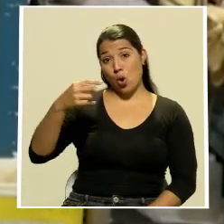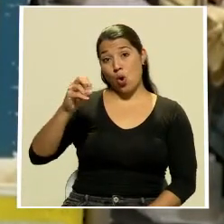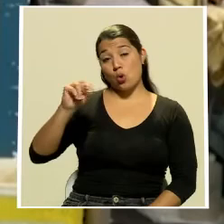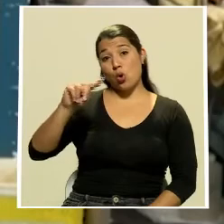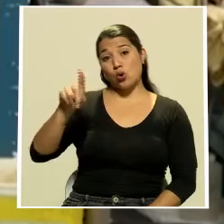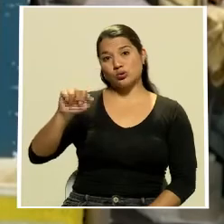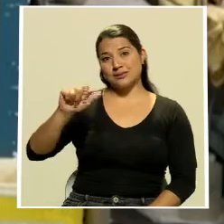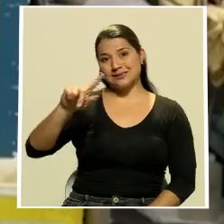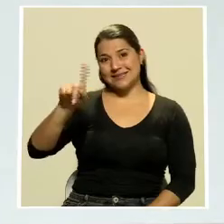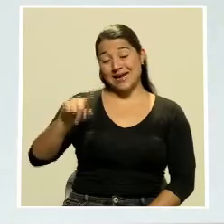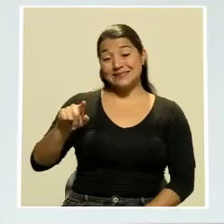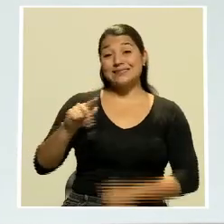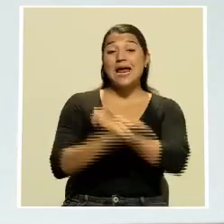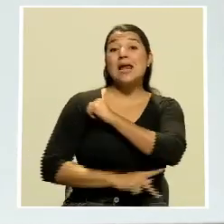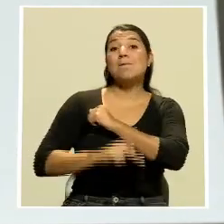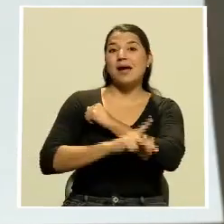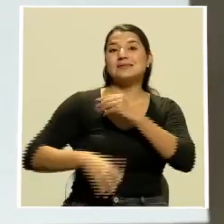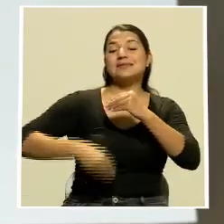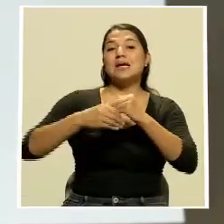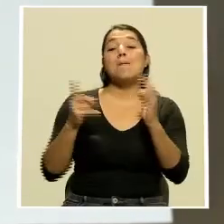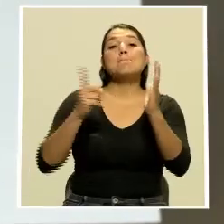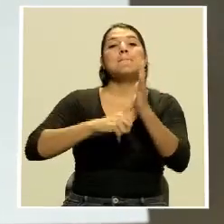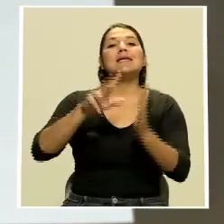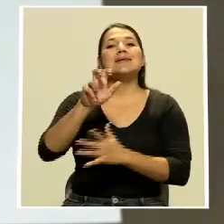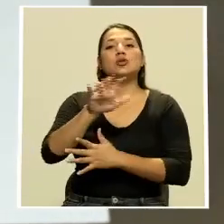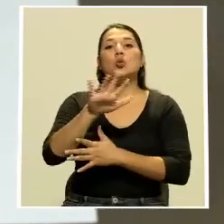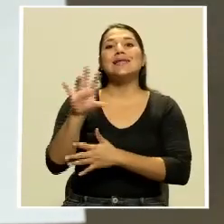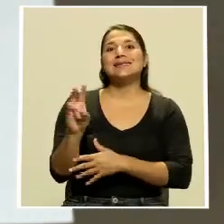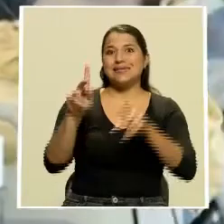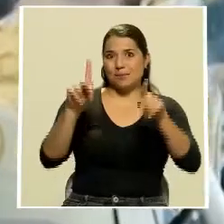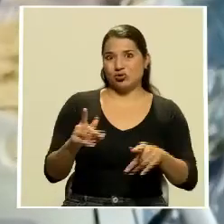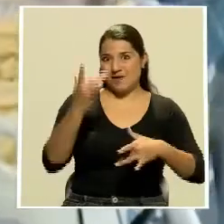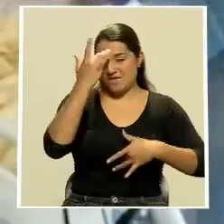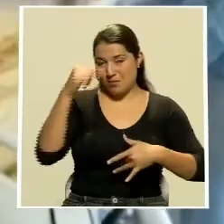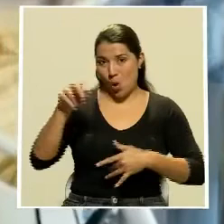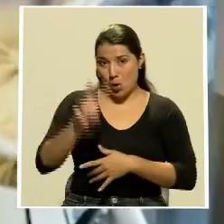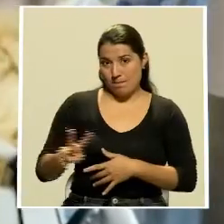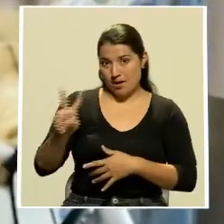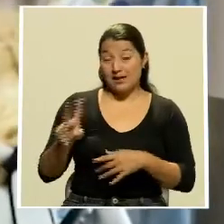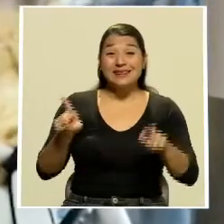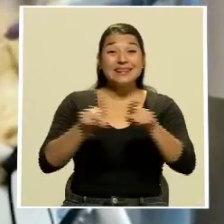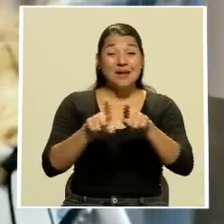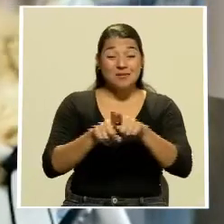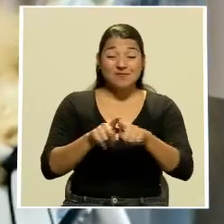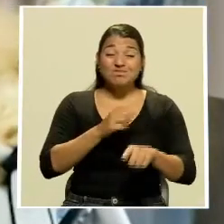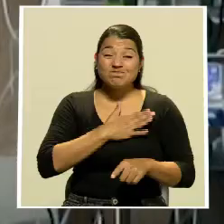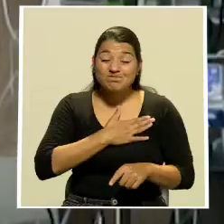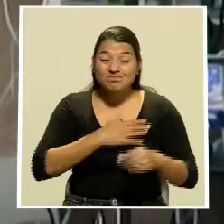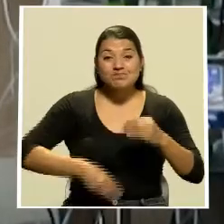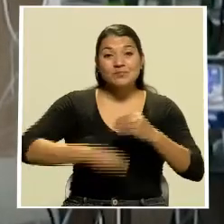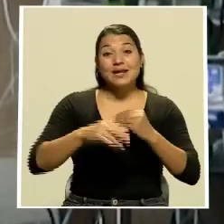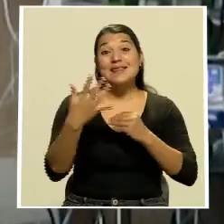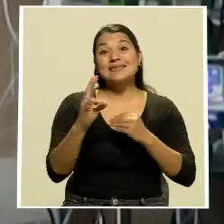.357 casos nuevos de COVID-19 para este viernes. Además, se reportaron 17 lamentables fallecimientos